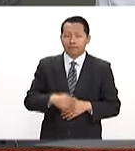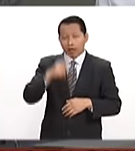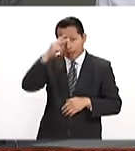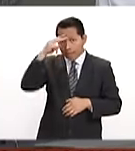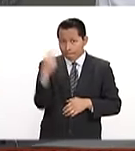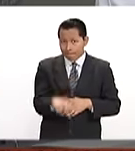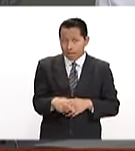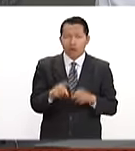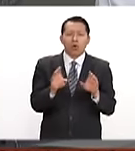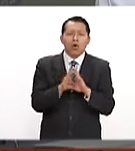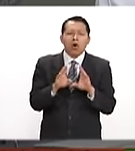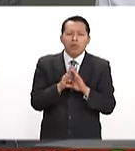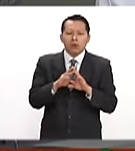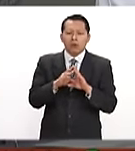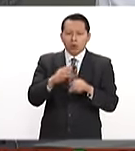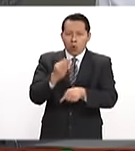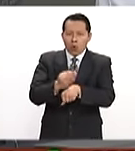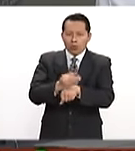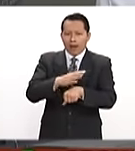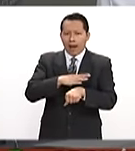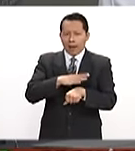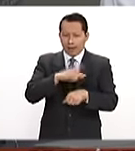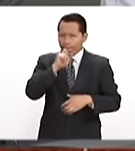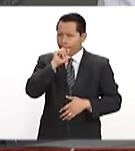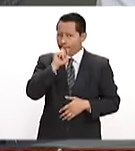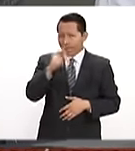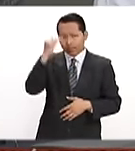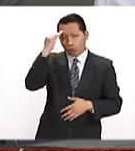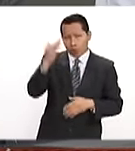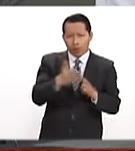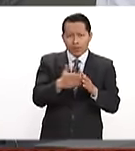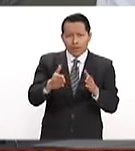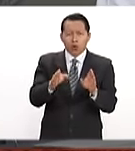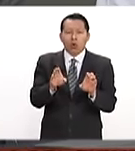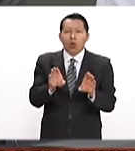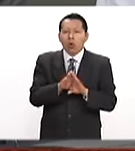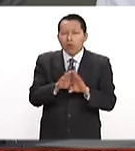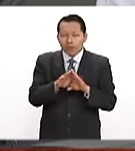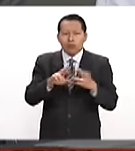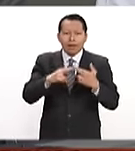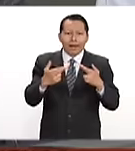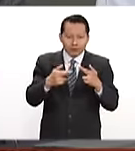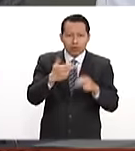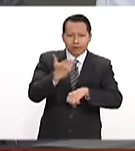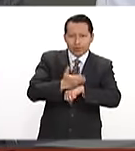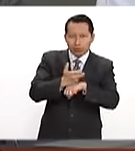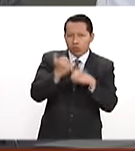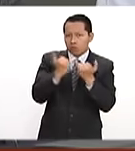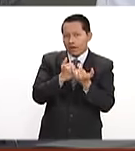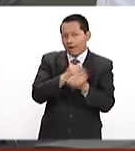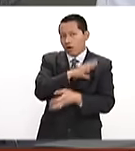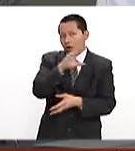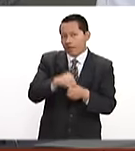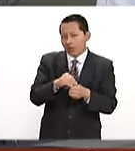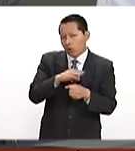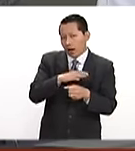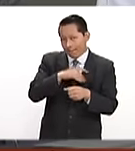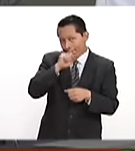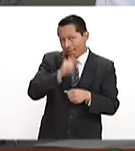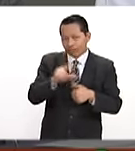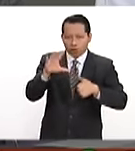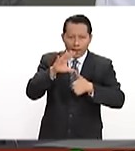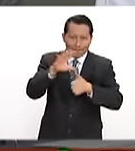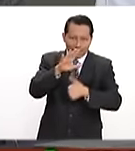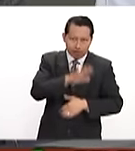México vive momentos definitorios en la relación con Estados Unidos y en general en su interacción con América del Norte.